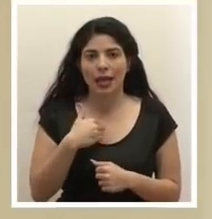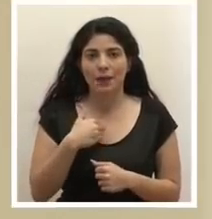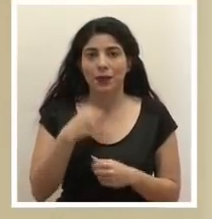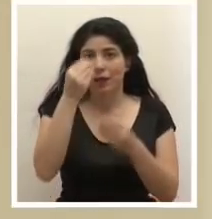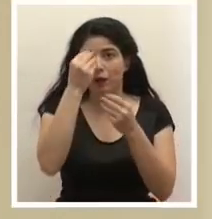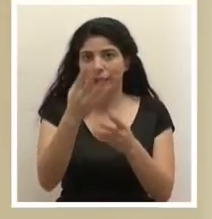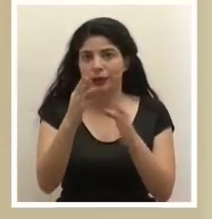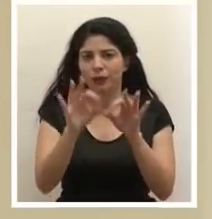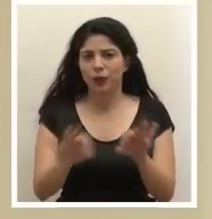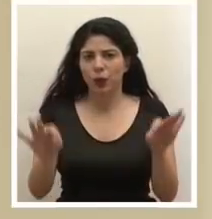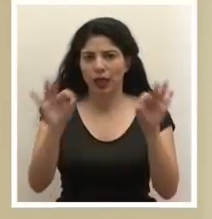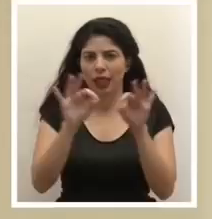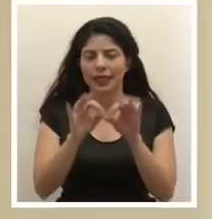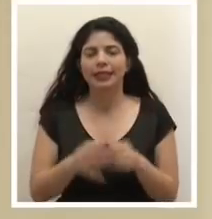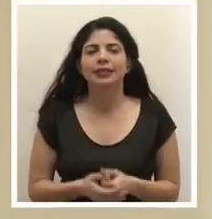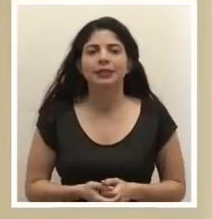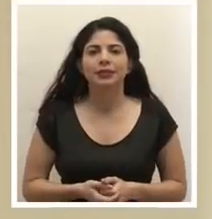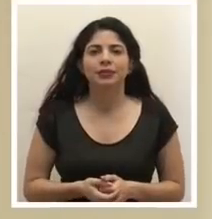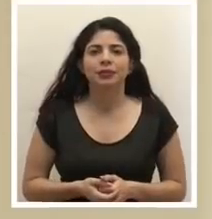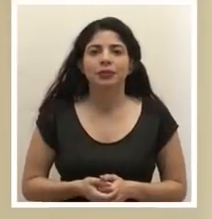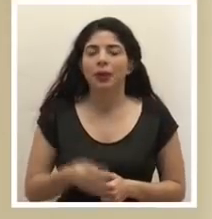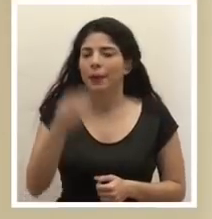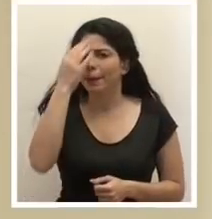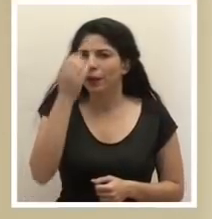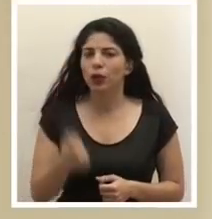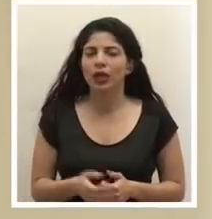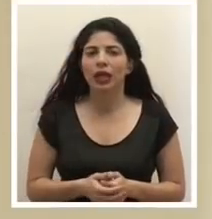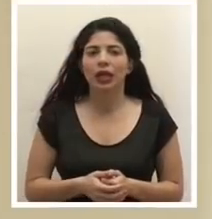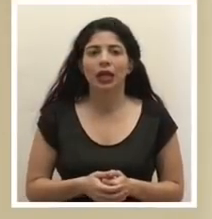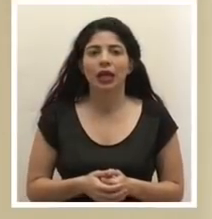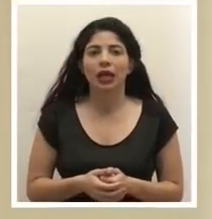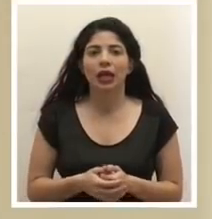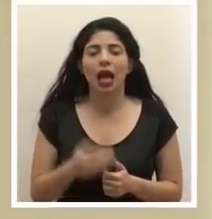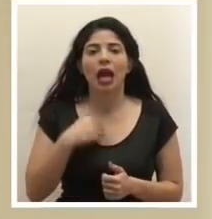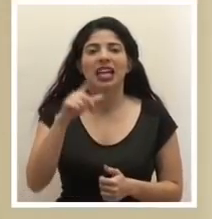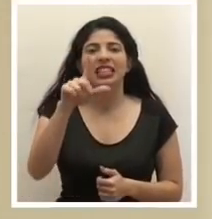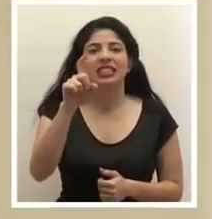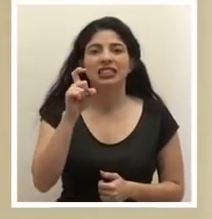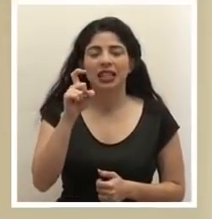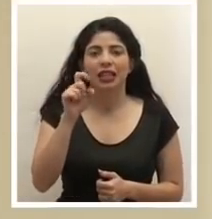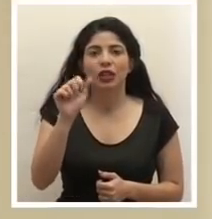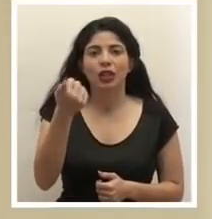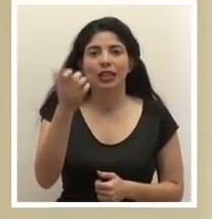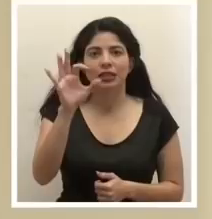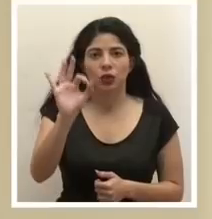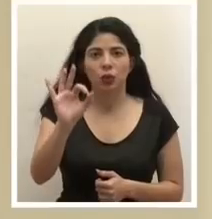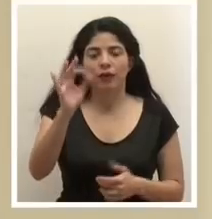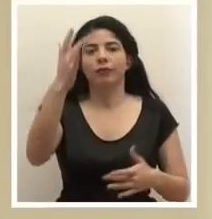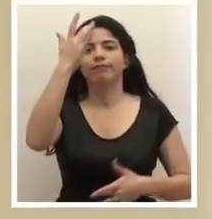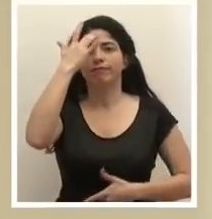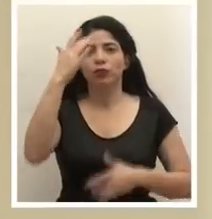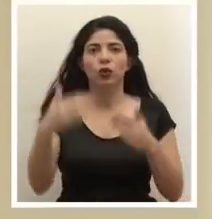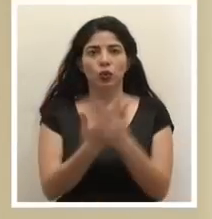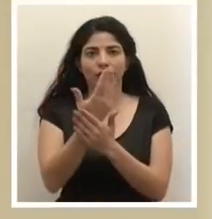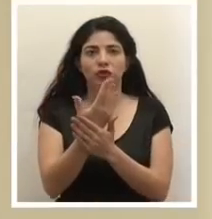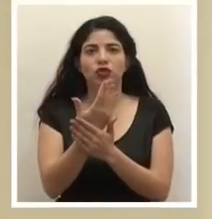información muy importante que dar, puesto que se están registrando 119 casos nuevos